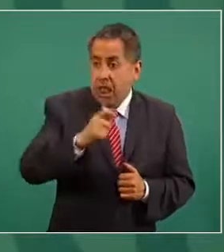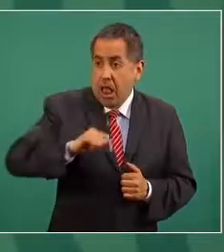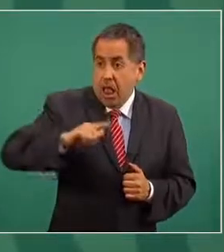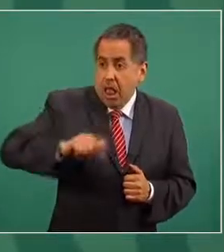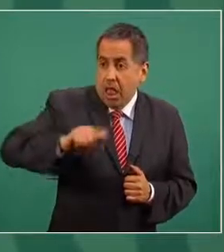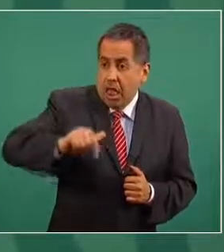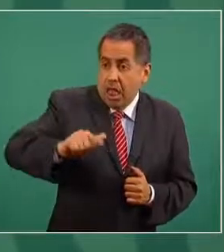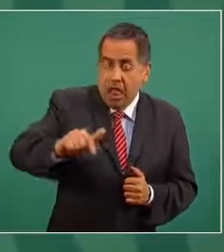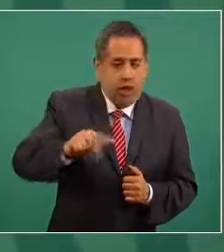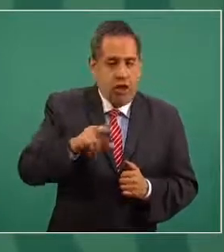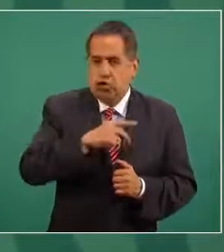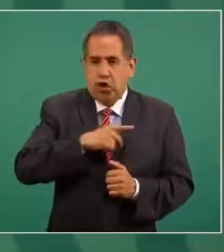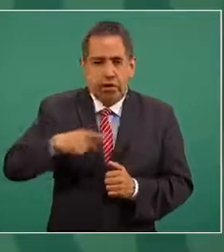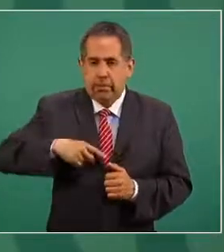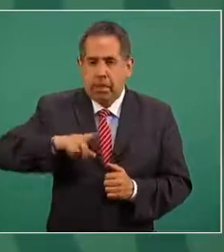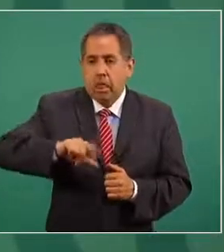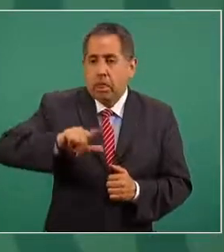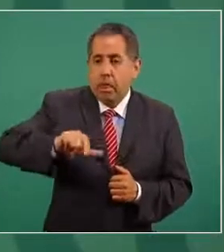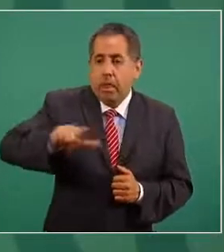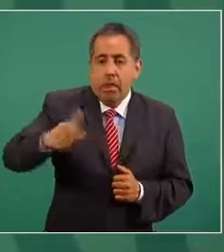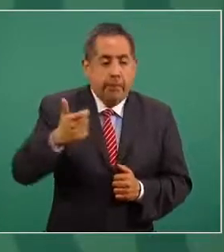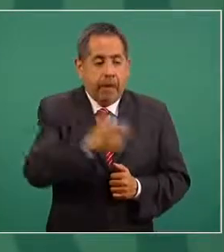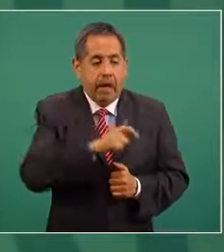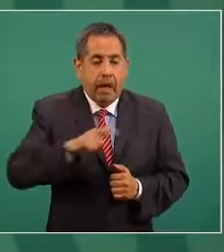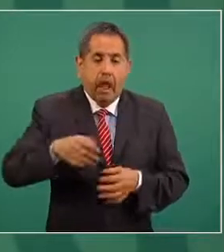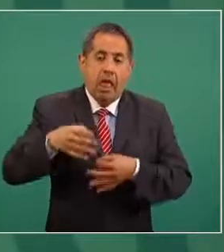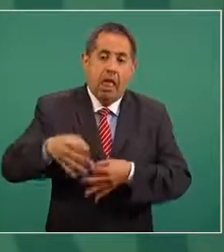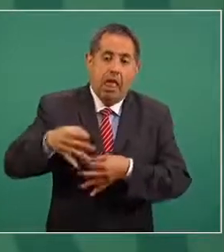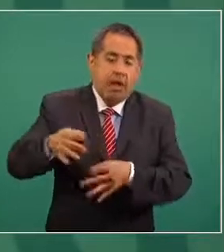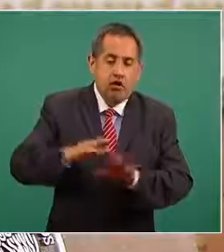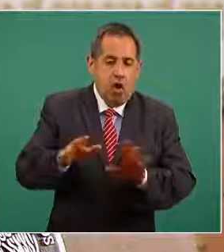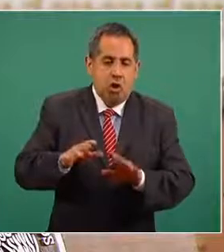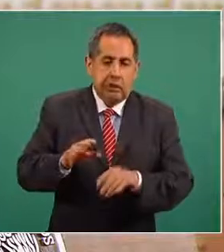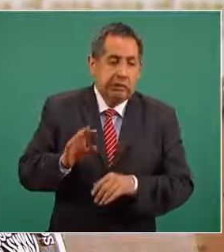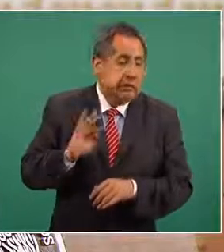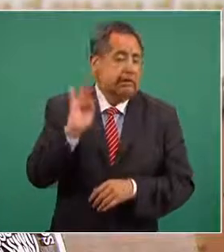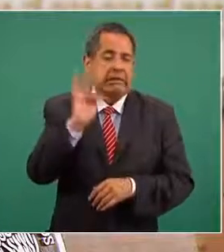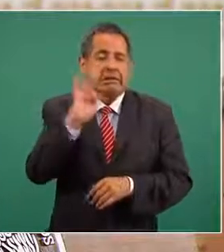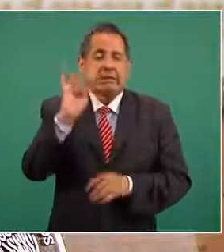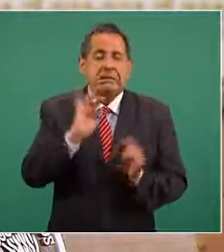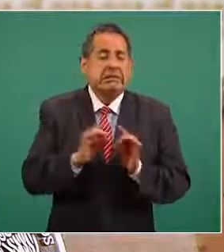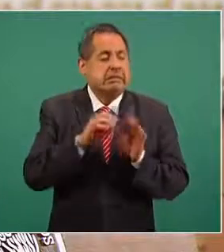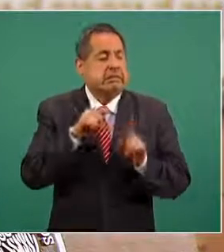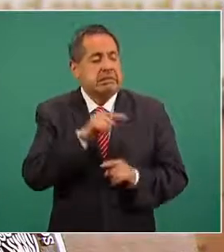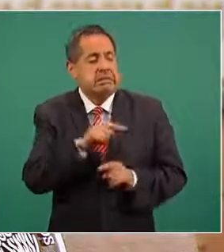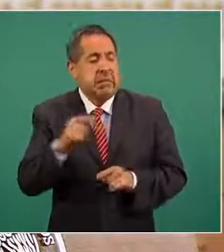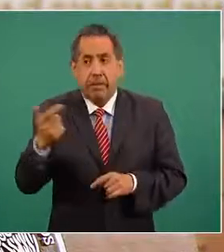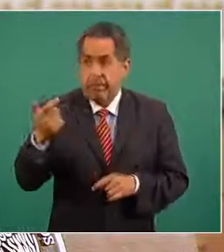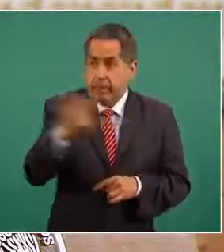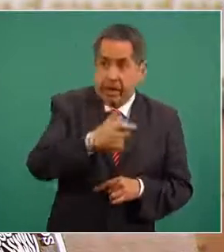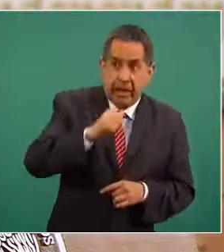no debe de tardarse pero en el caso de que haya una situación de